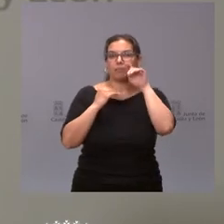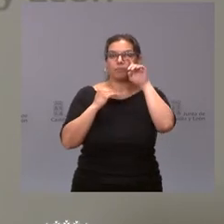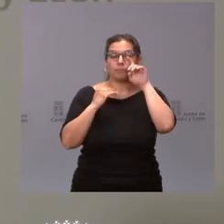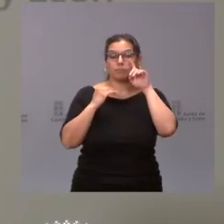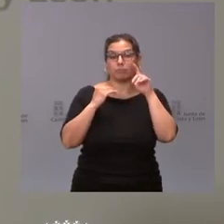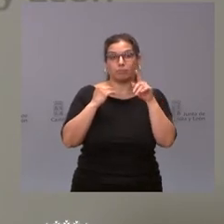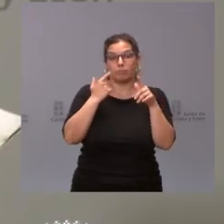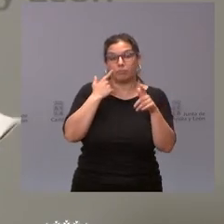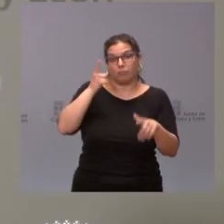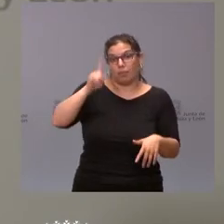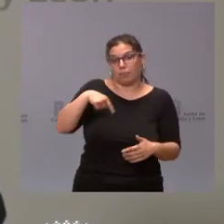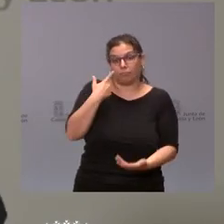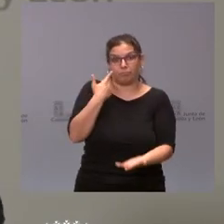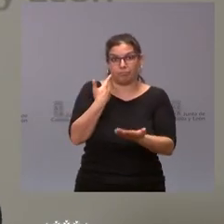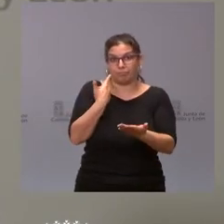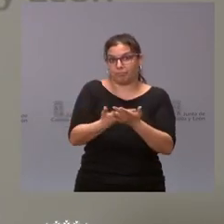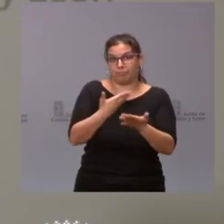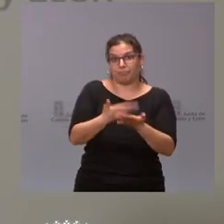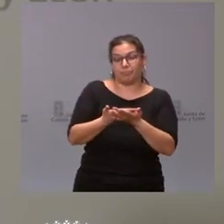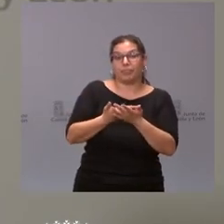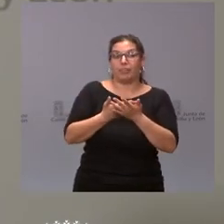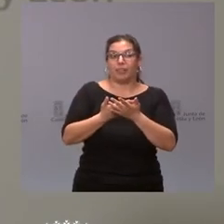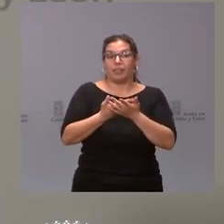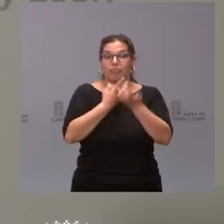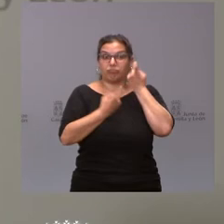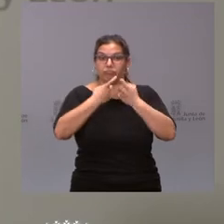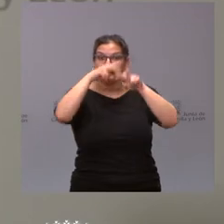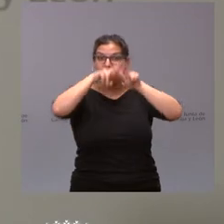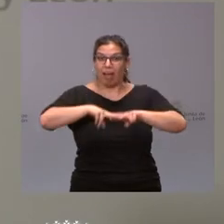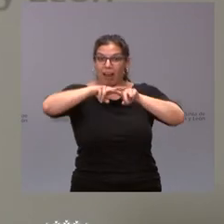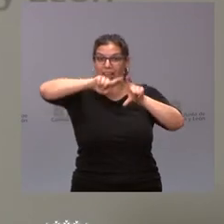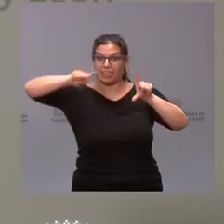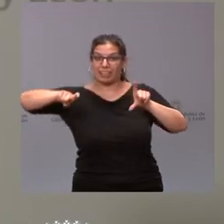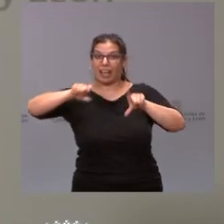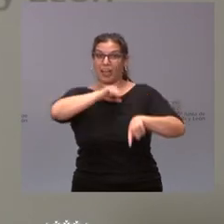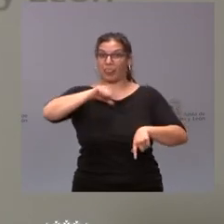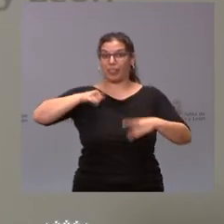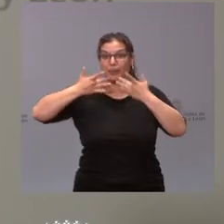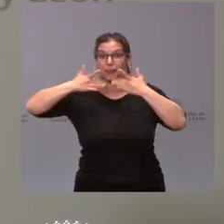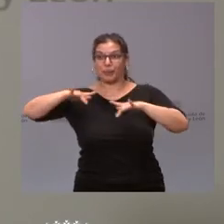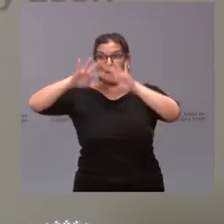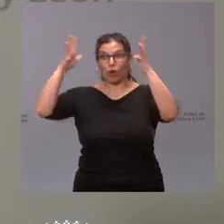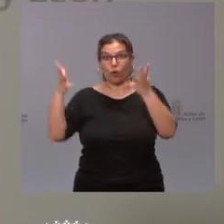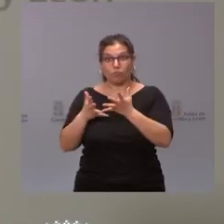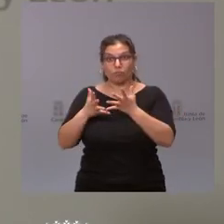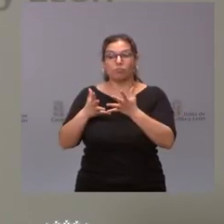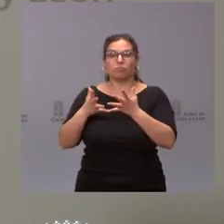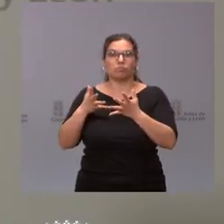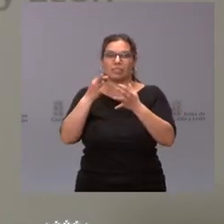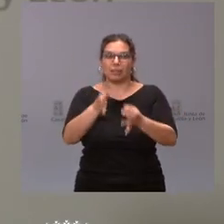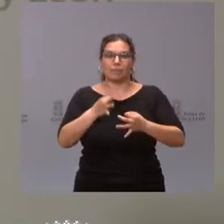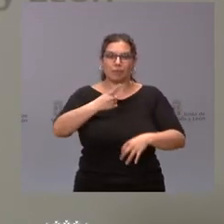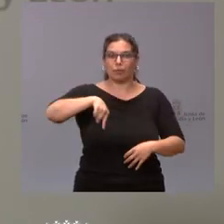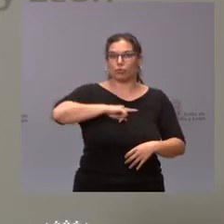refrendo, por otra parte, en los análisis independientes que realizan organizaciones nacionales e internacionales y que nos sitúan siempre entre las